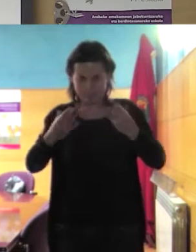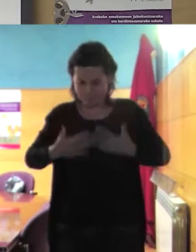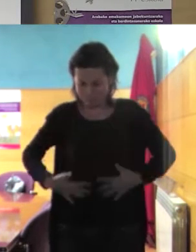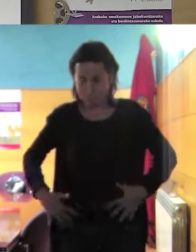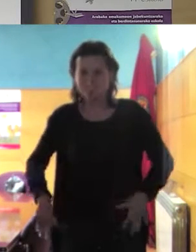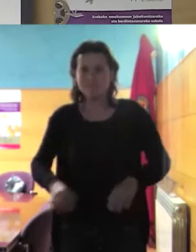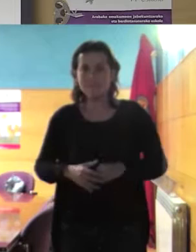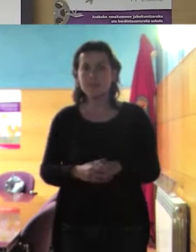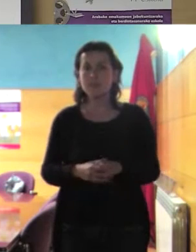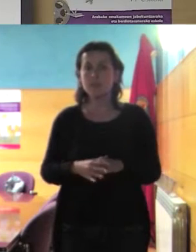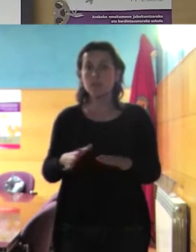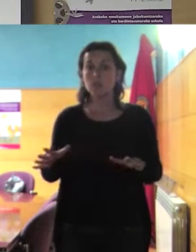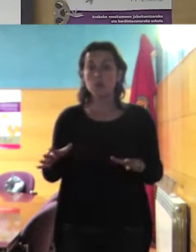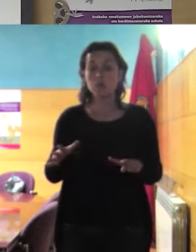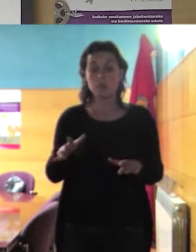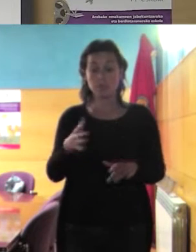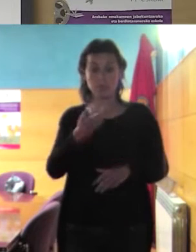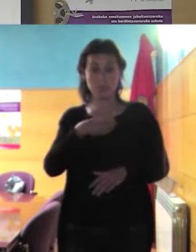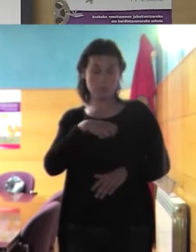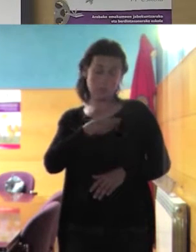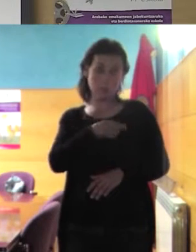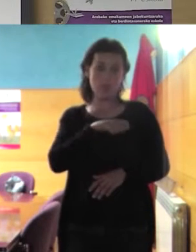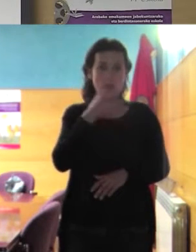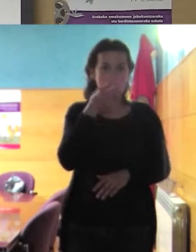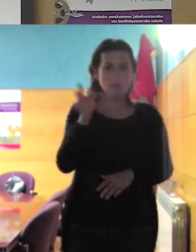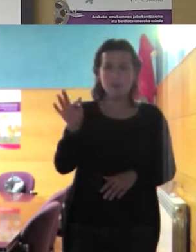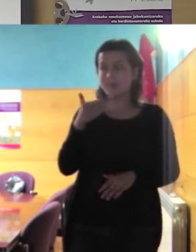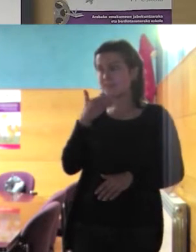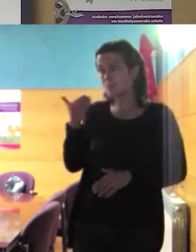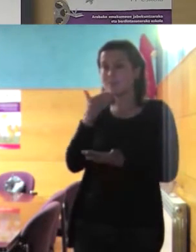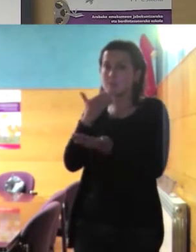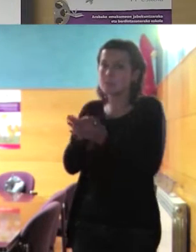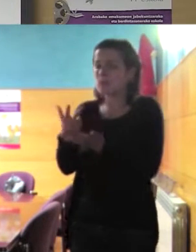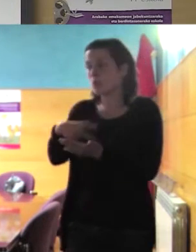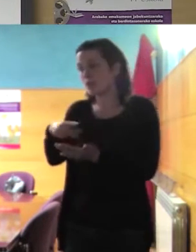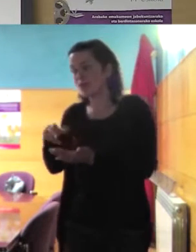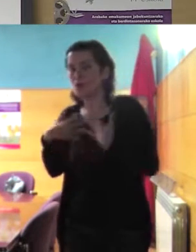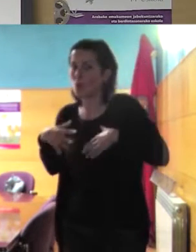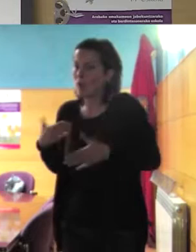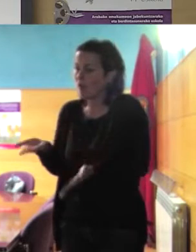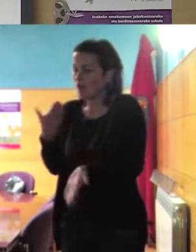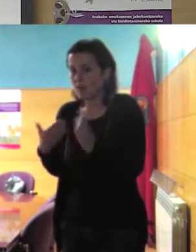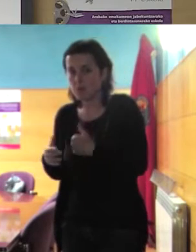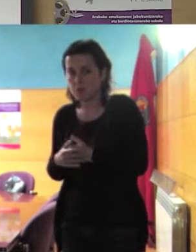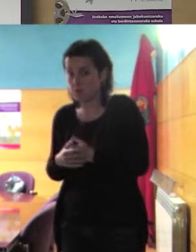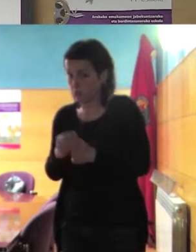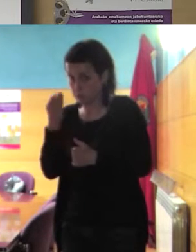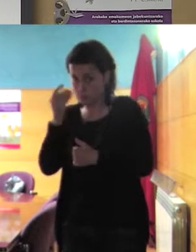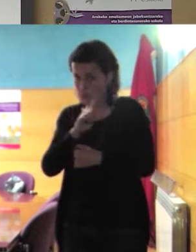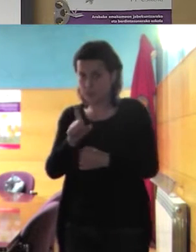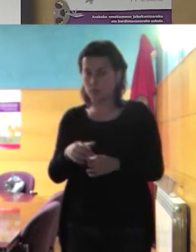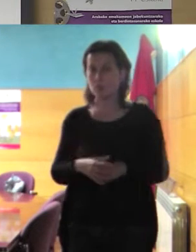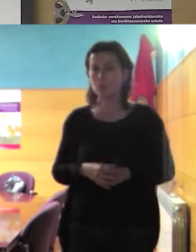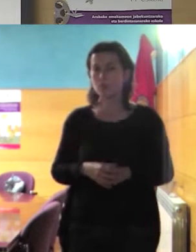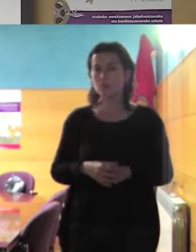seguramente los gendarmes no se van a acercar a ellas para indicarles que deben quitarse algo también hemos